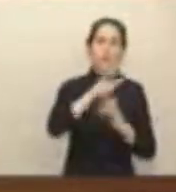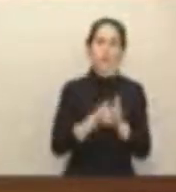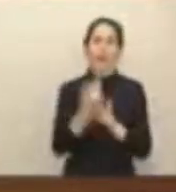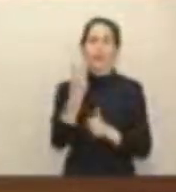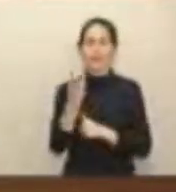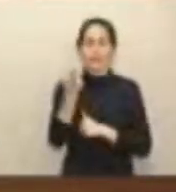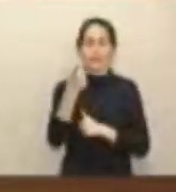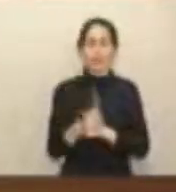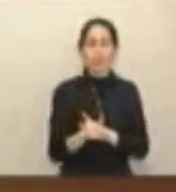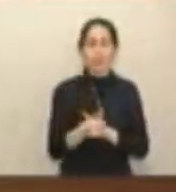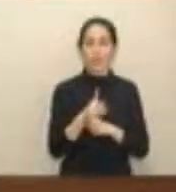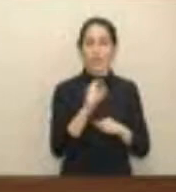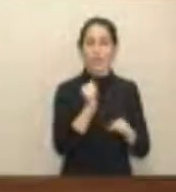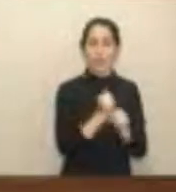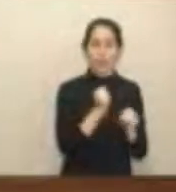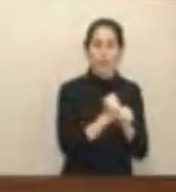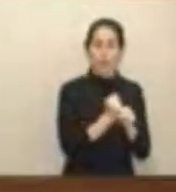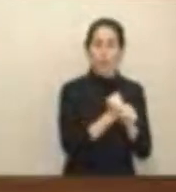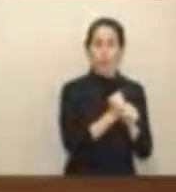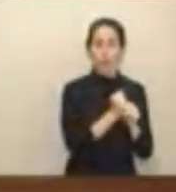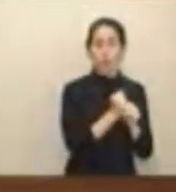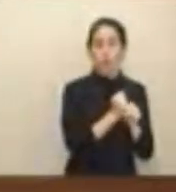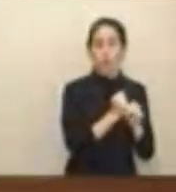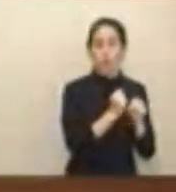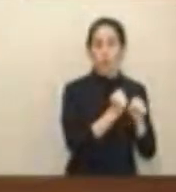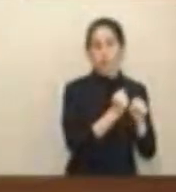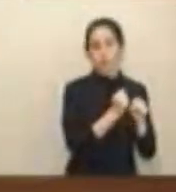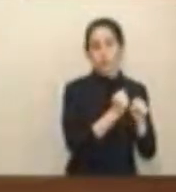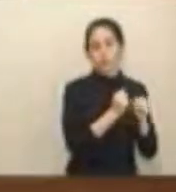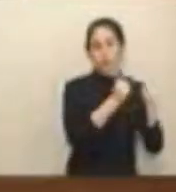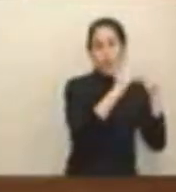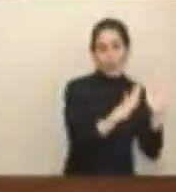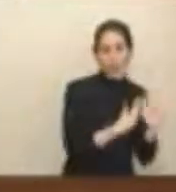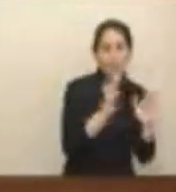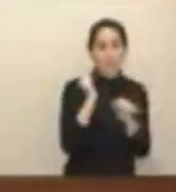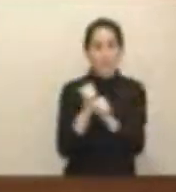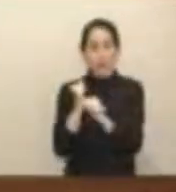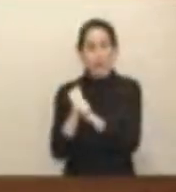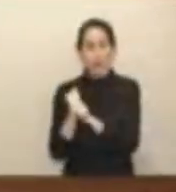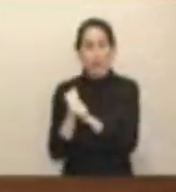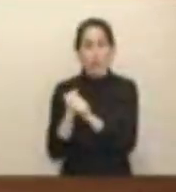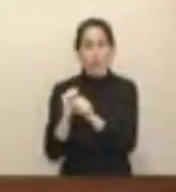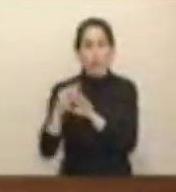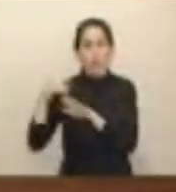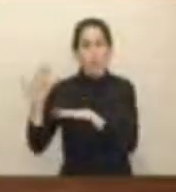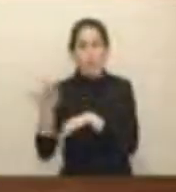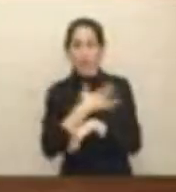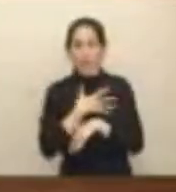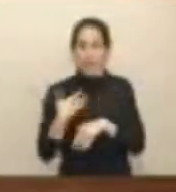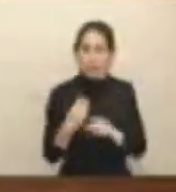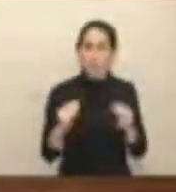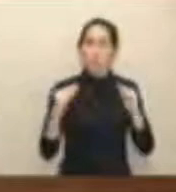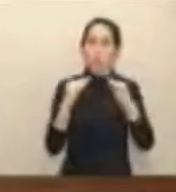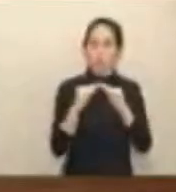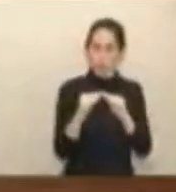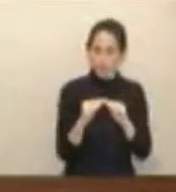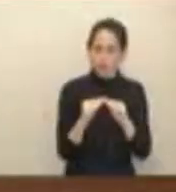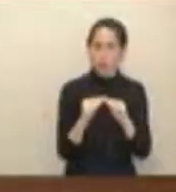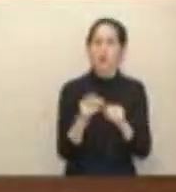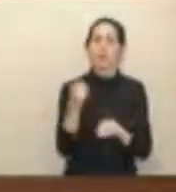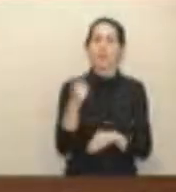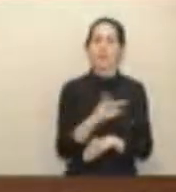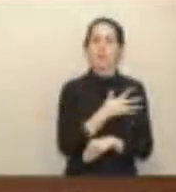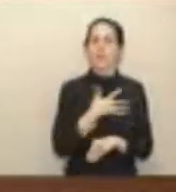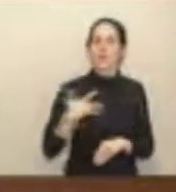conciliación laboral con medios en este ámbito. Y seguía usted diciendo, señor presidente, pretendemos